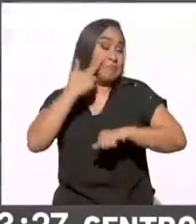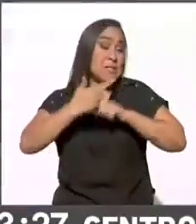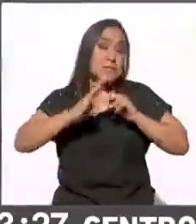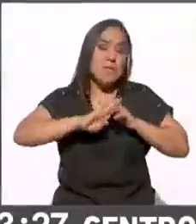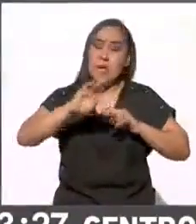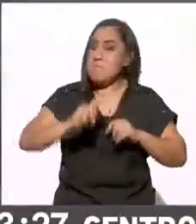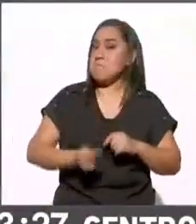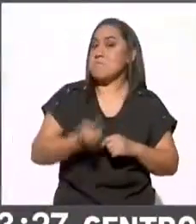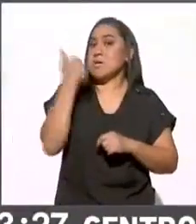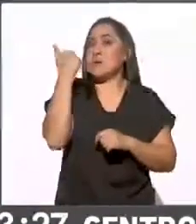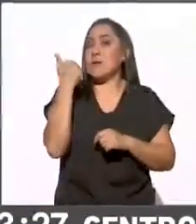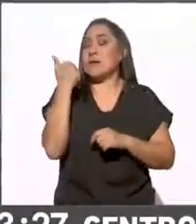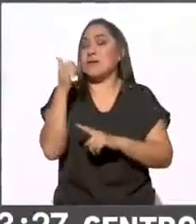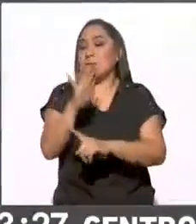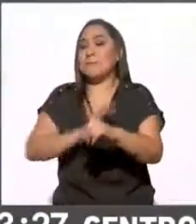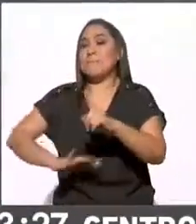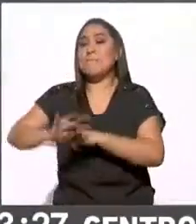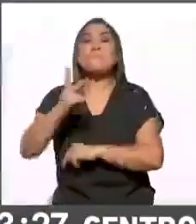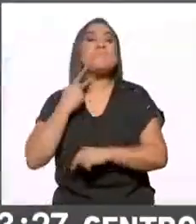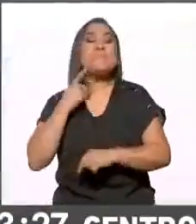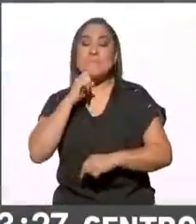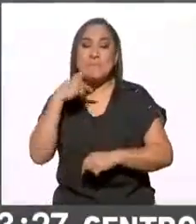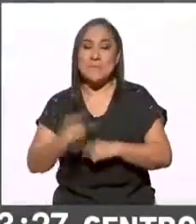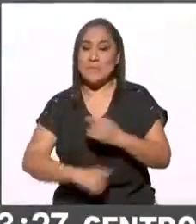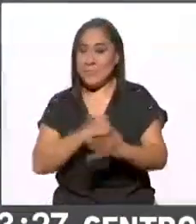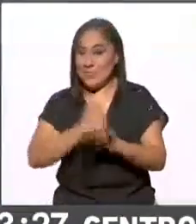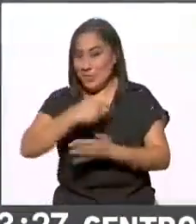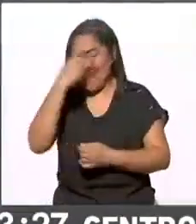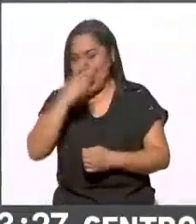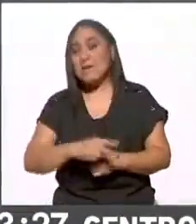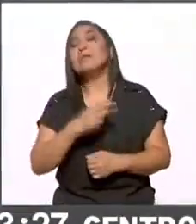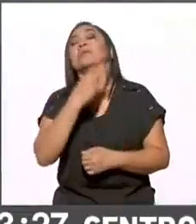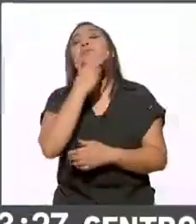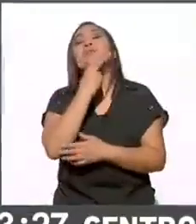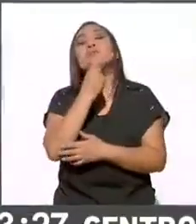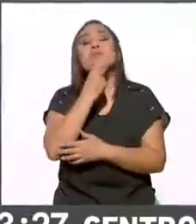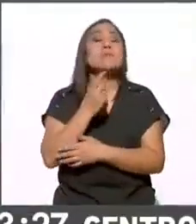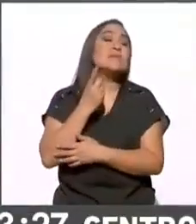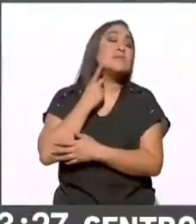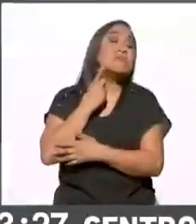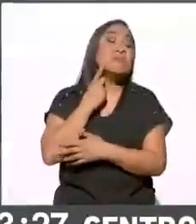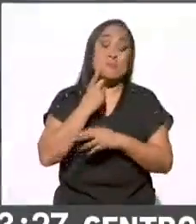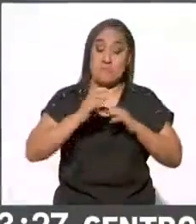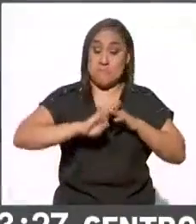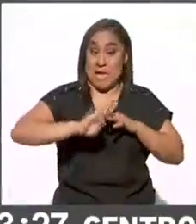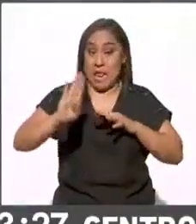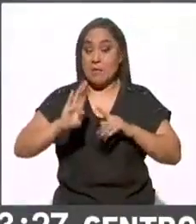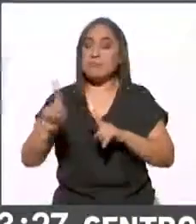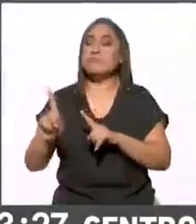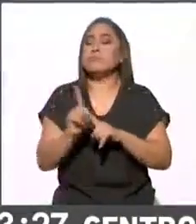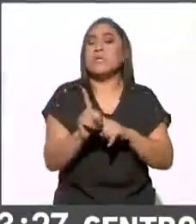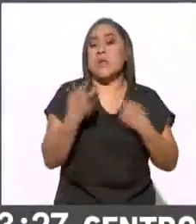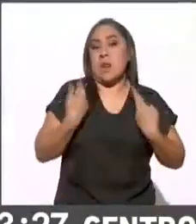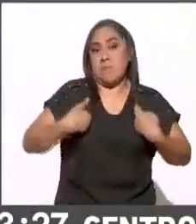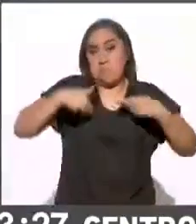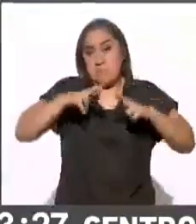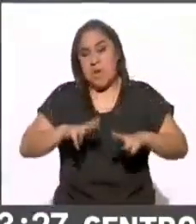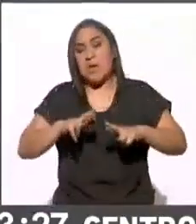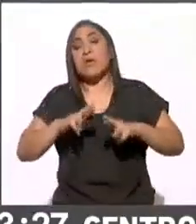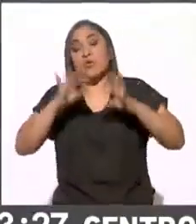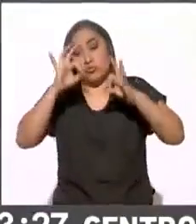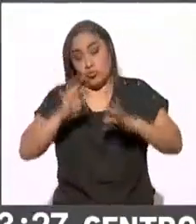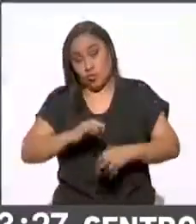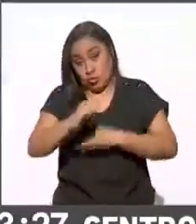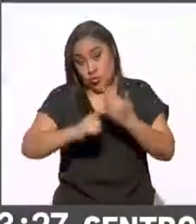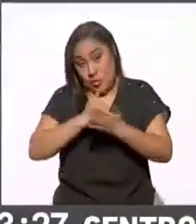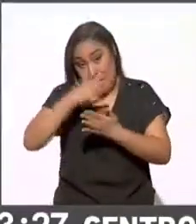nueva etapa en la vida política de la capital del país. El diputado migrante será el encargado de representar a todos los ciudadanos originarios